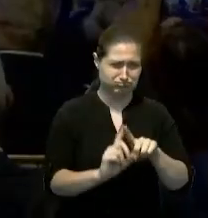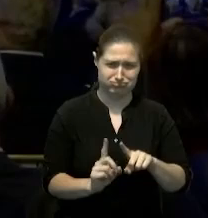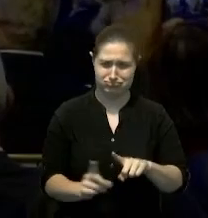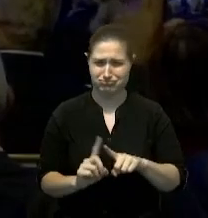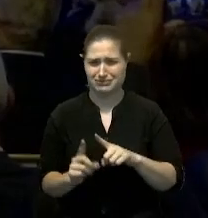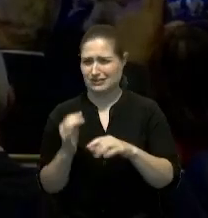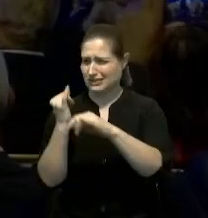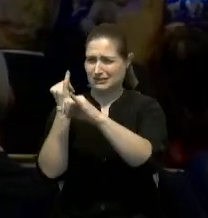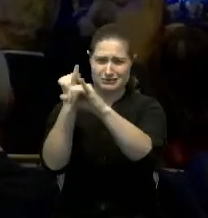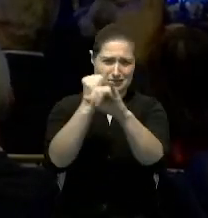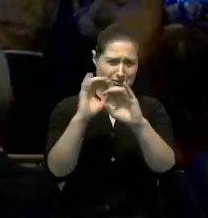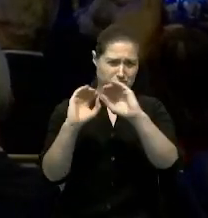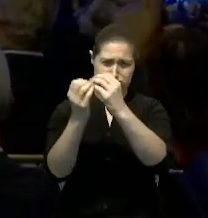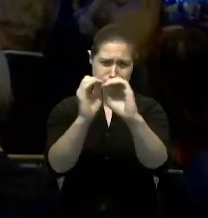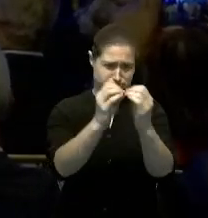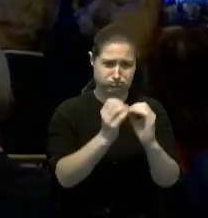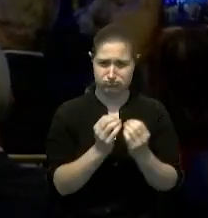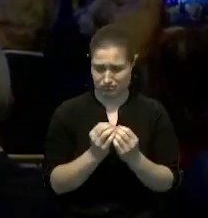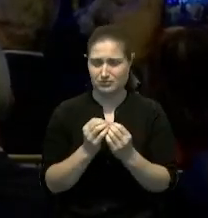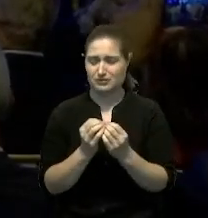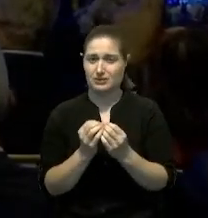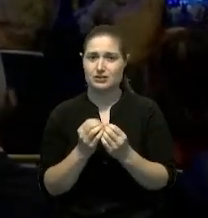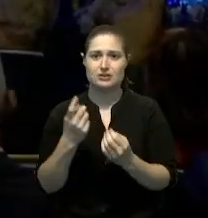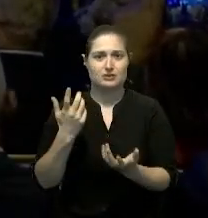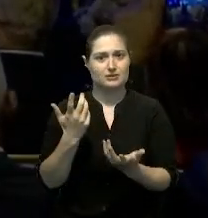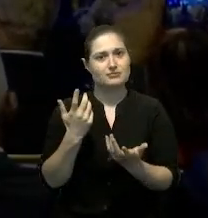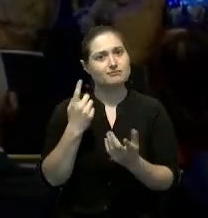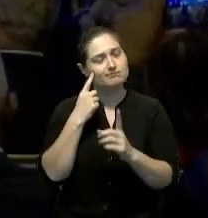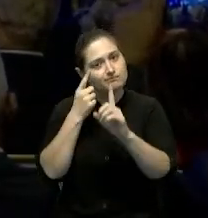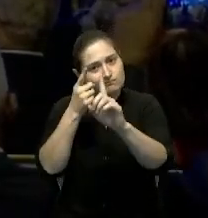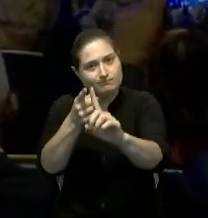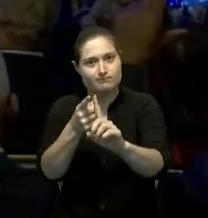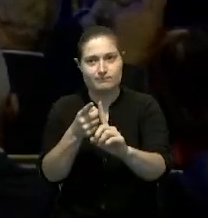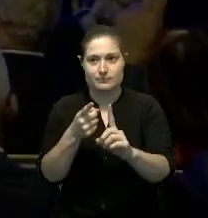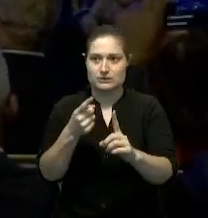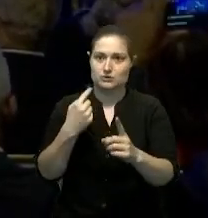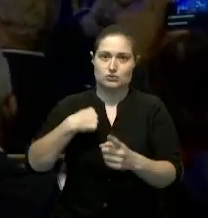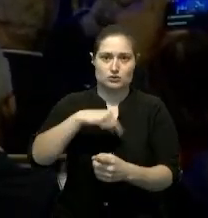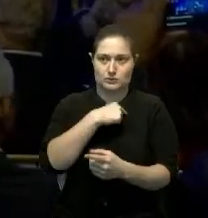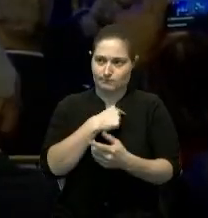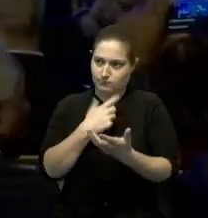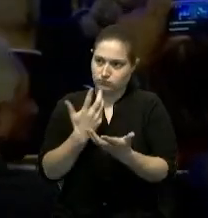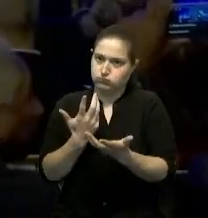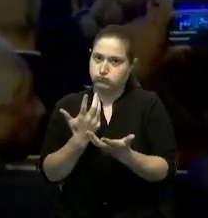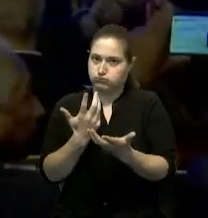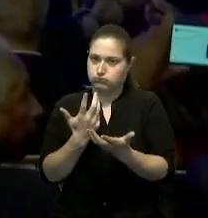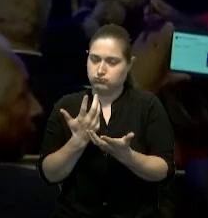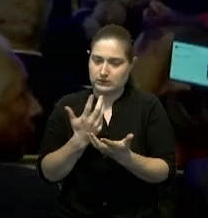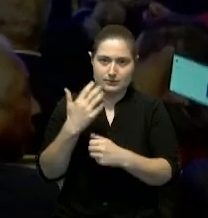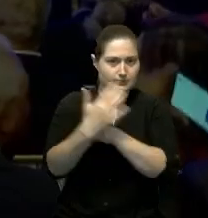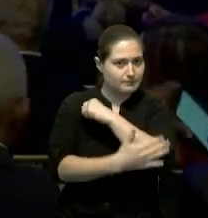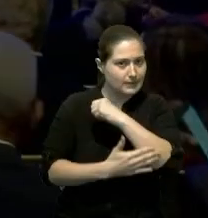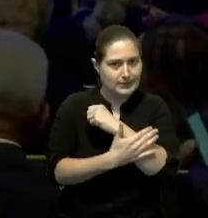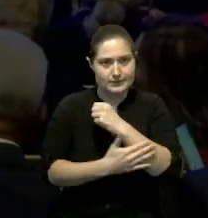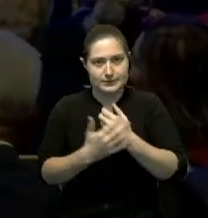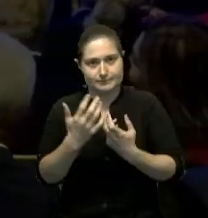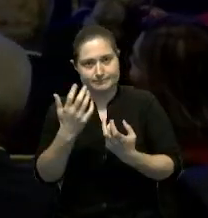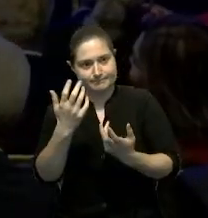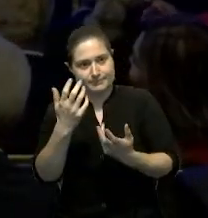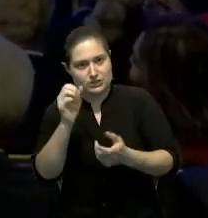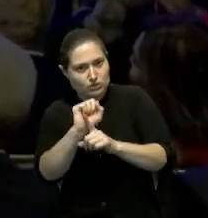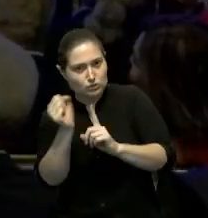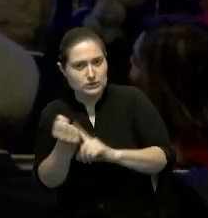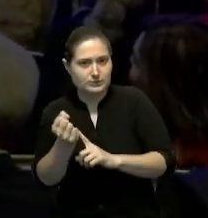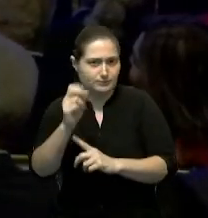índoles y todas siempre aprovechando las prioridades que tenemos en nuestro país tanto en política y